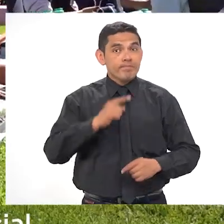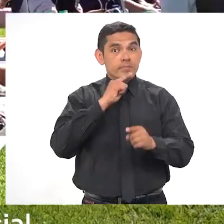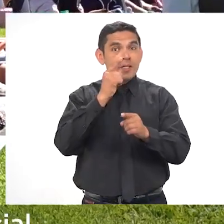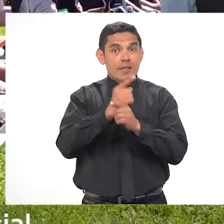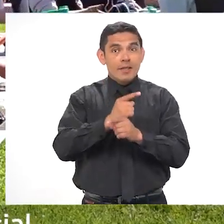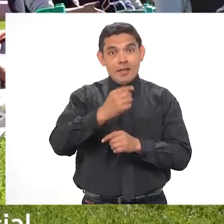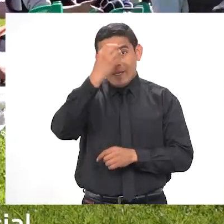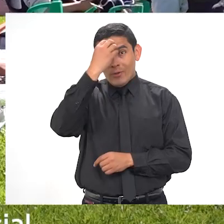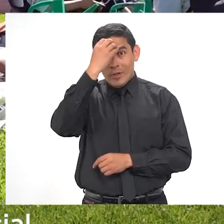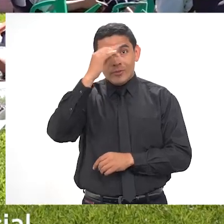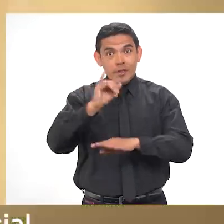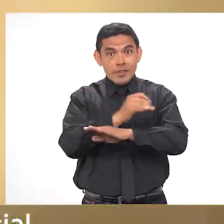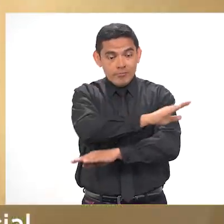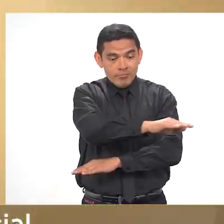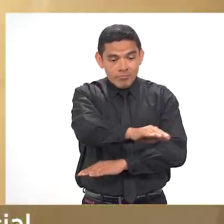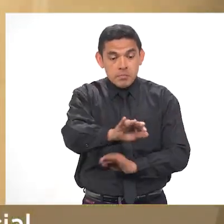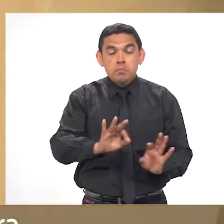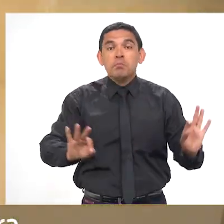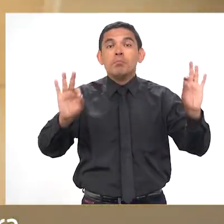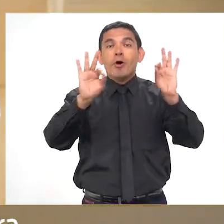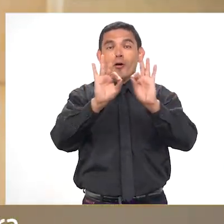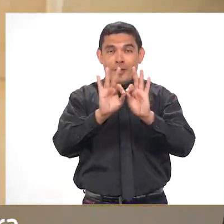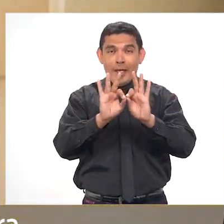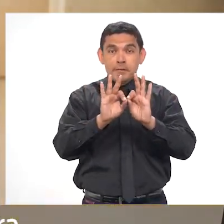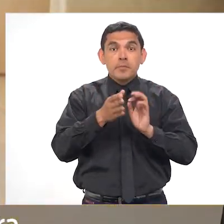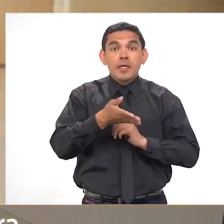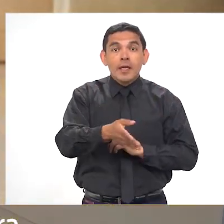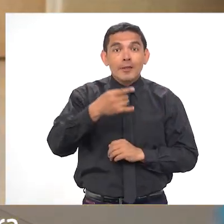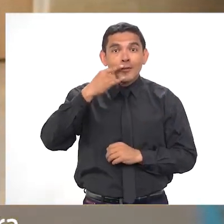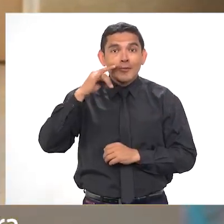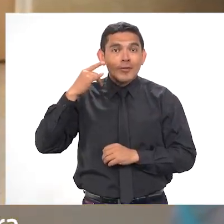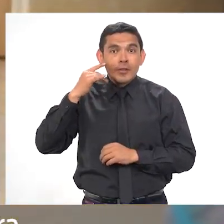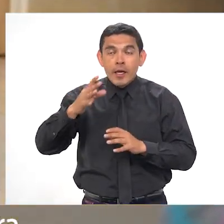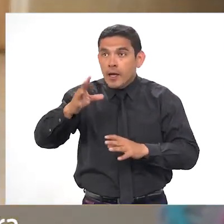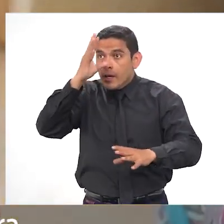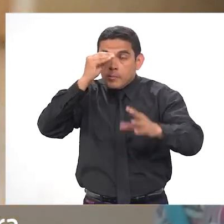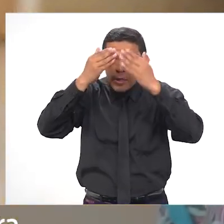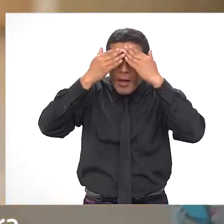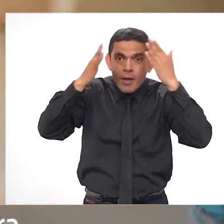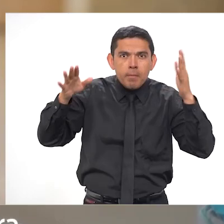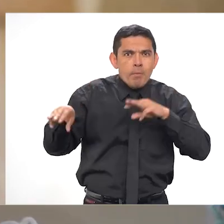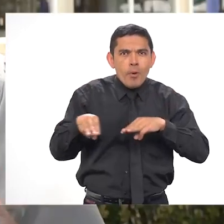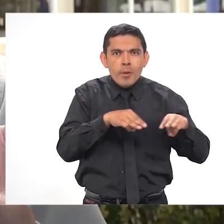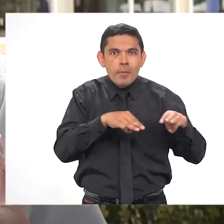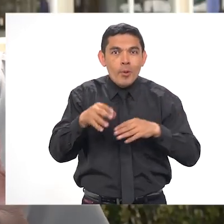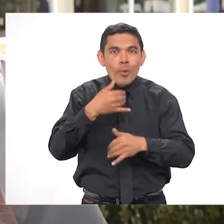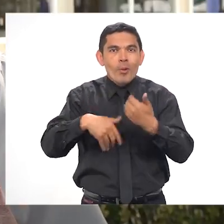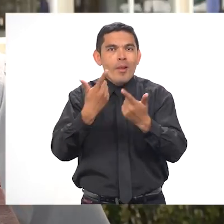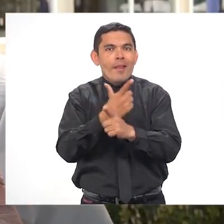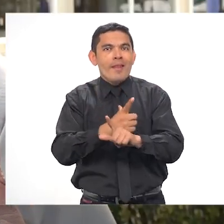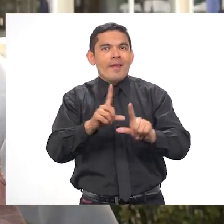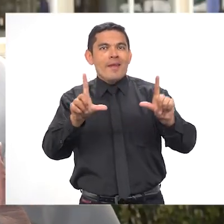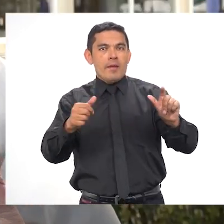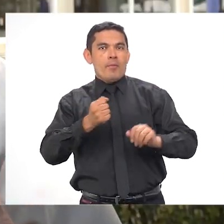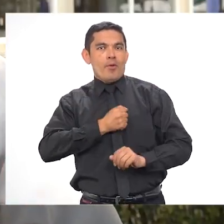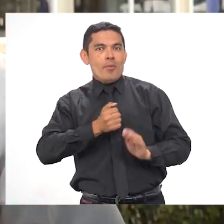Definitivamente para la educación inicial es uno de los aspectos importantísimos, que el niño descubra a partir de este movimiento un juego en libertad que